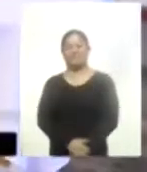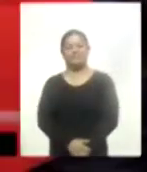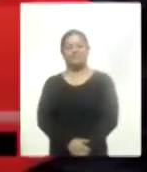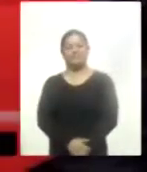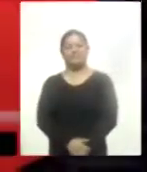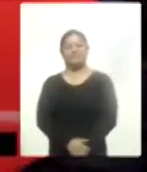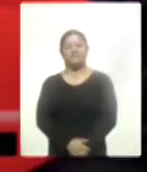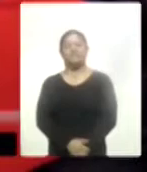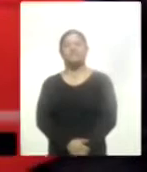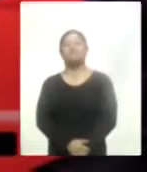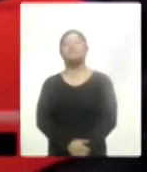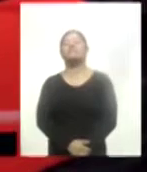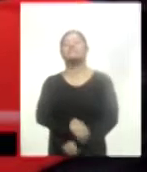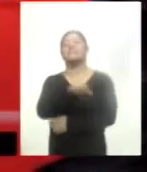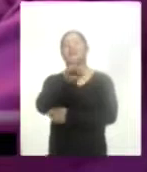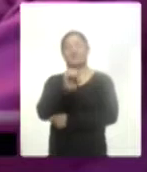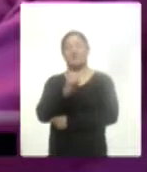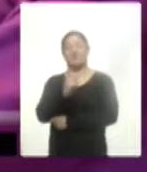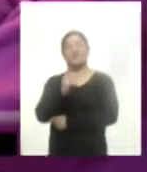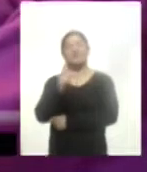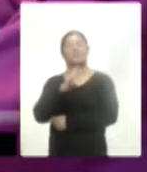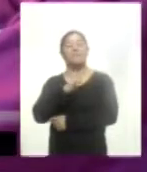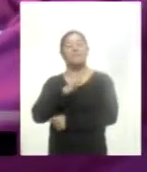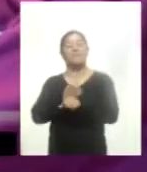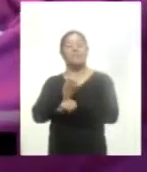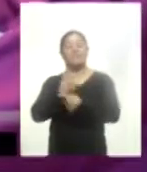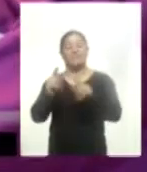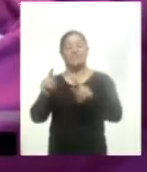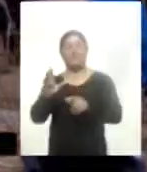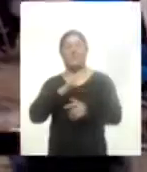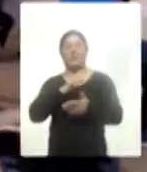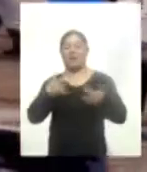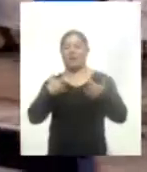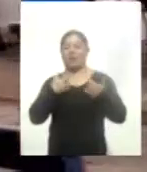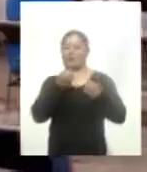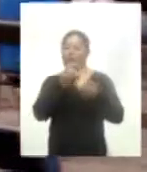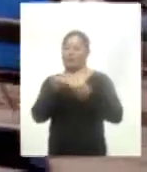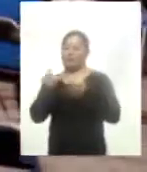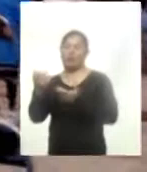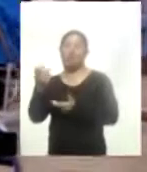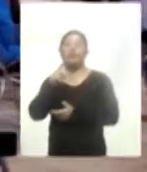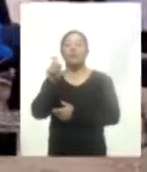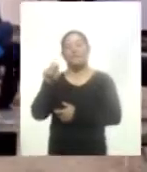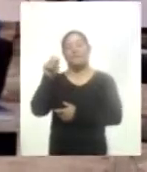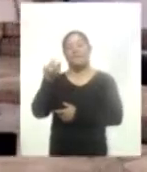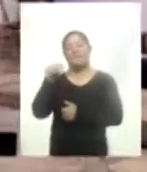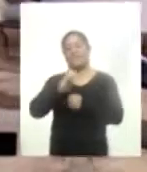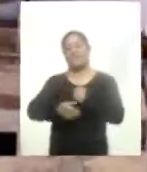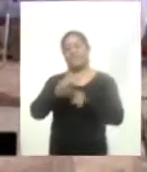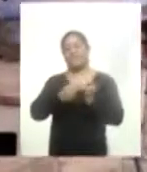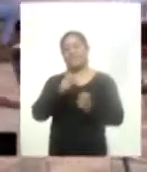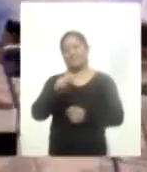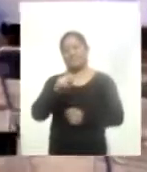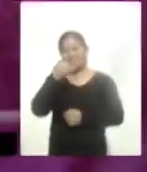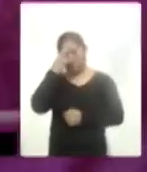La Secretaría de Educación Pública del Estado entregó a jóvenes de la zona norte de la entidad la beca a tu prepa terminada 2020, que reconoce